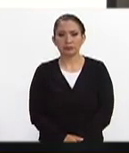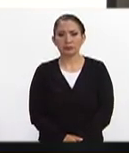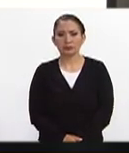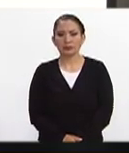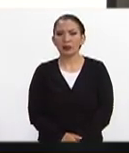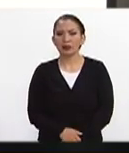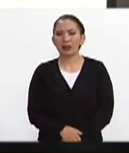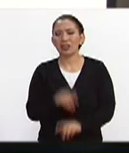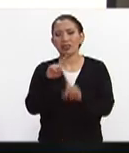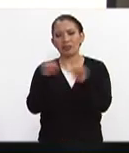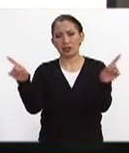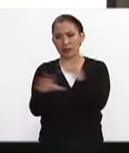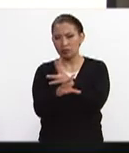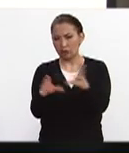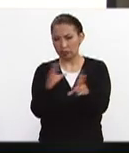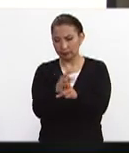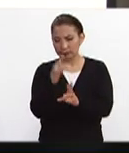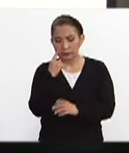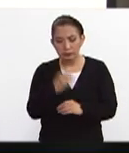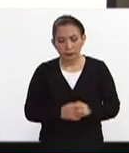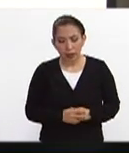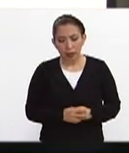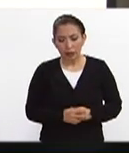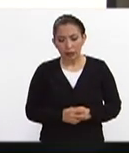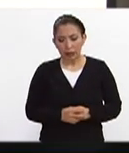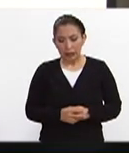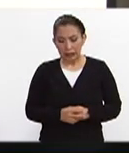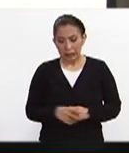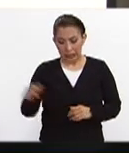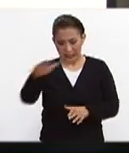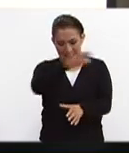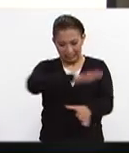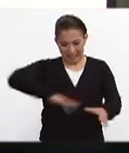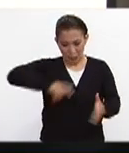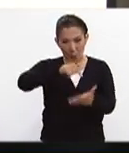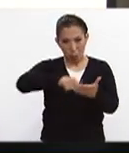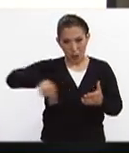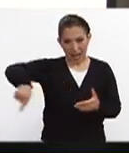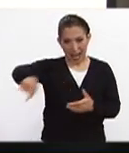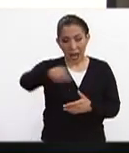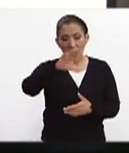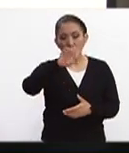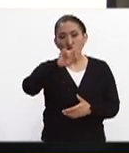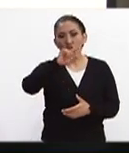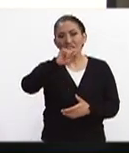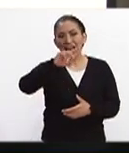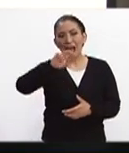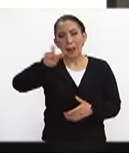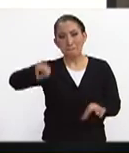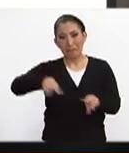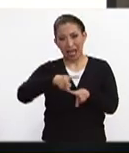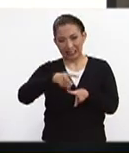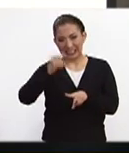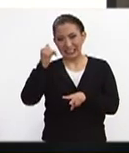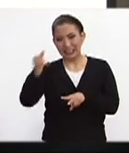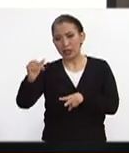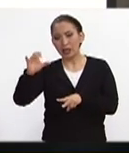son diferentes factores en este en este punto vemos que la colonia del valle y la colonia